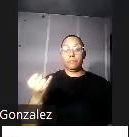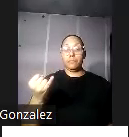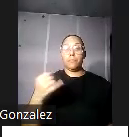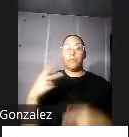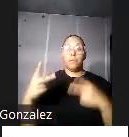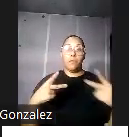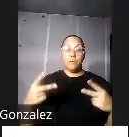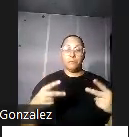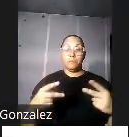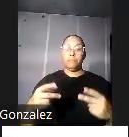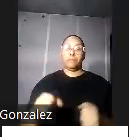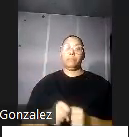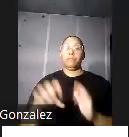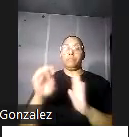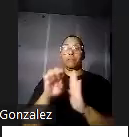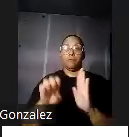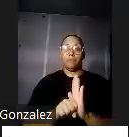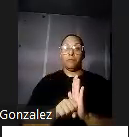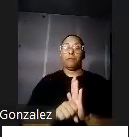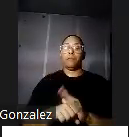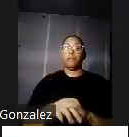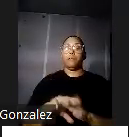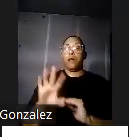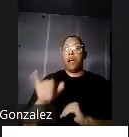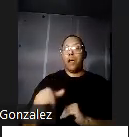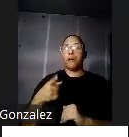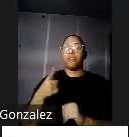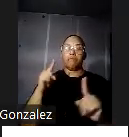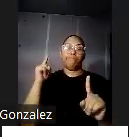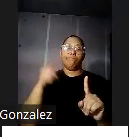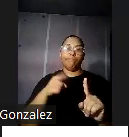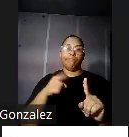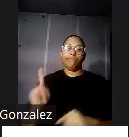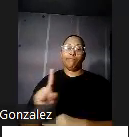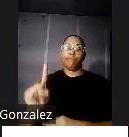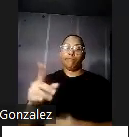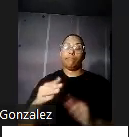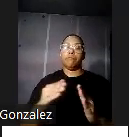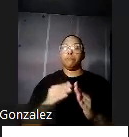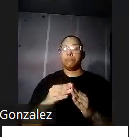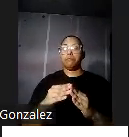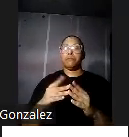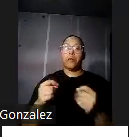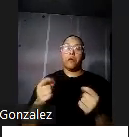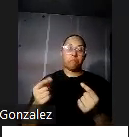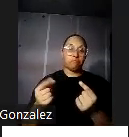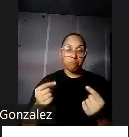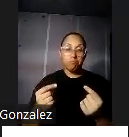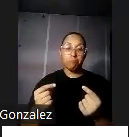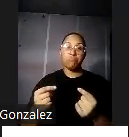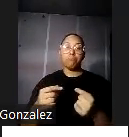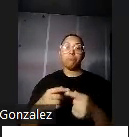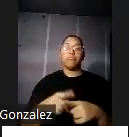el doctor Ashford estaba ahí o su propia casa la utilizaban para hacer algún tipo de evento